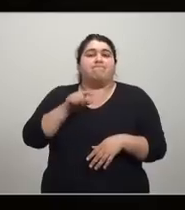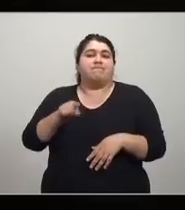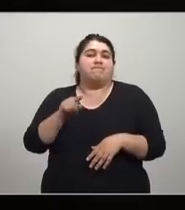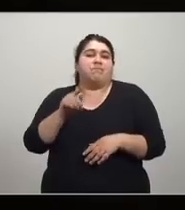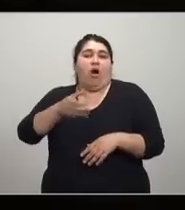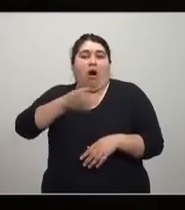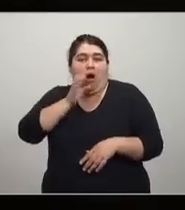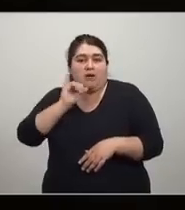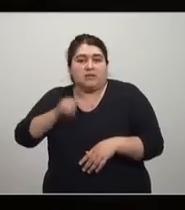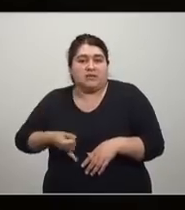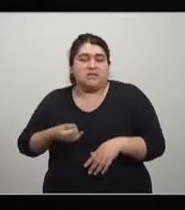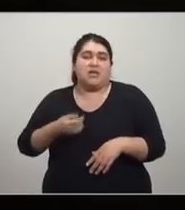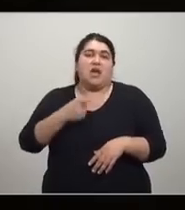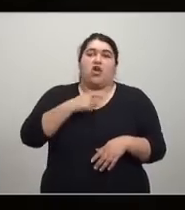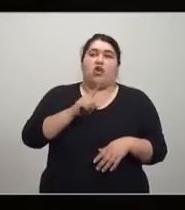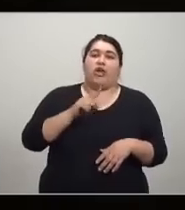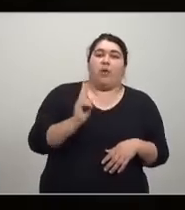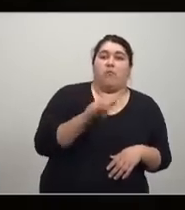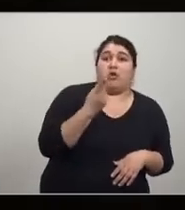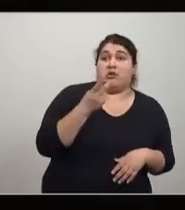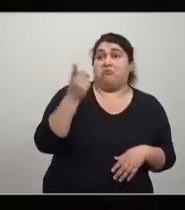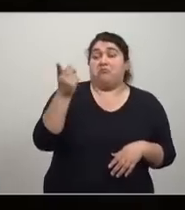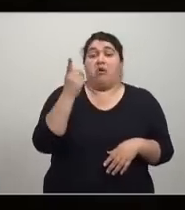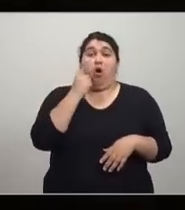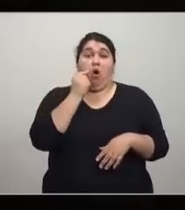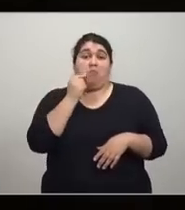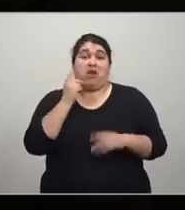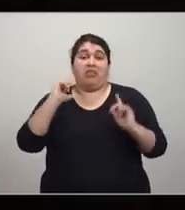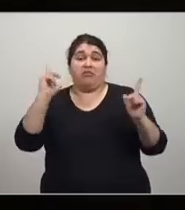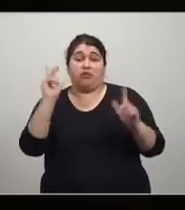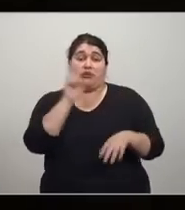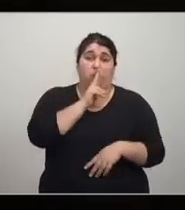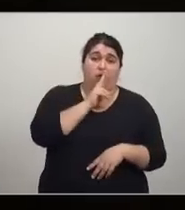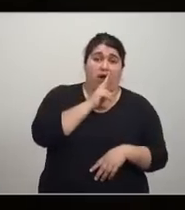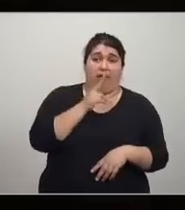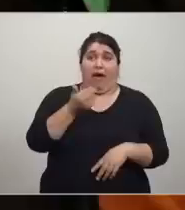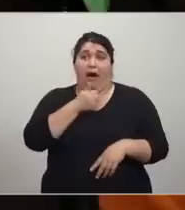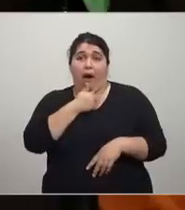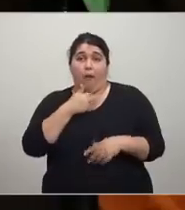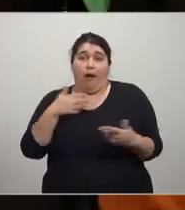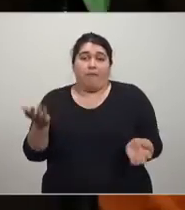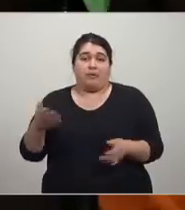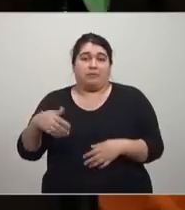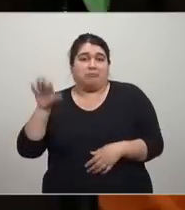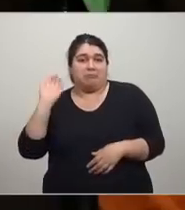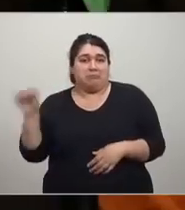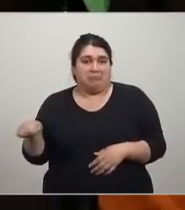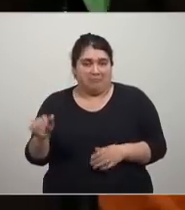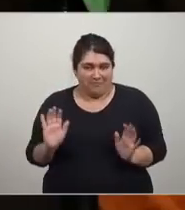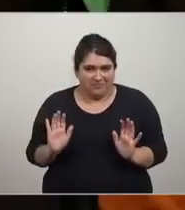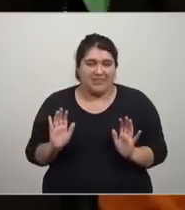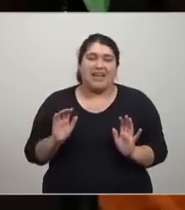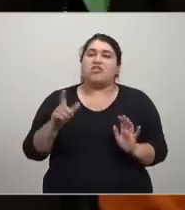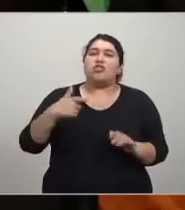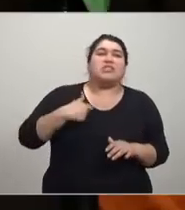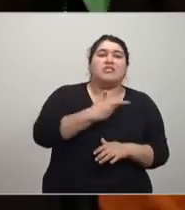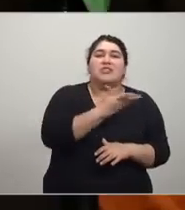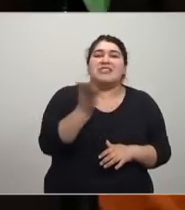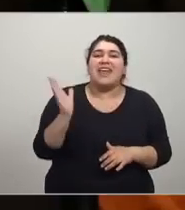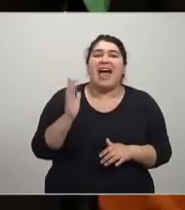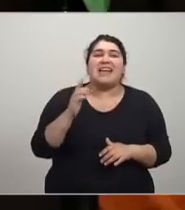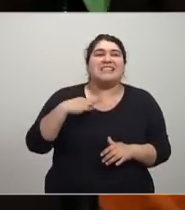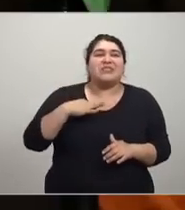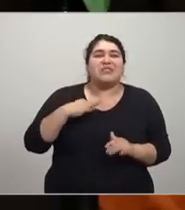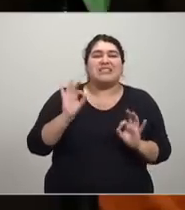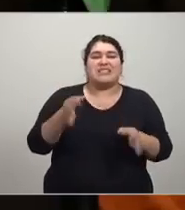disfrutar de la chica era más valioso que el agua. Entonces, es justo y bueno y en cualquier sociedad civilizada